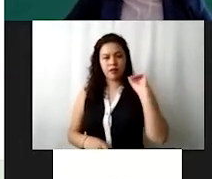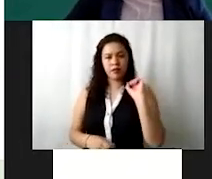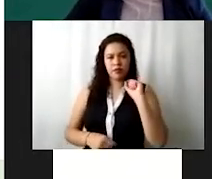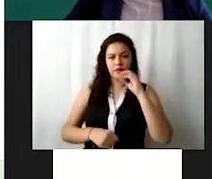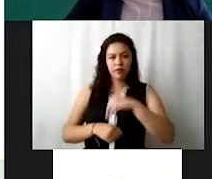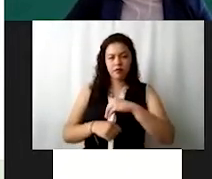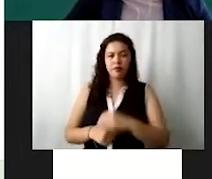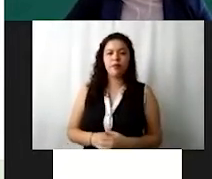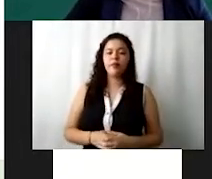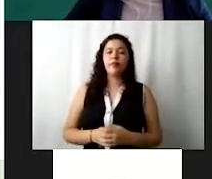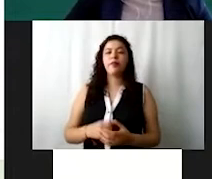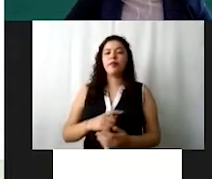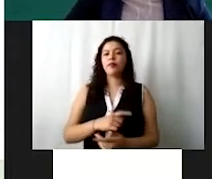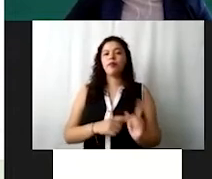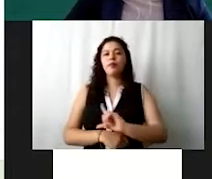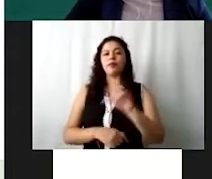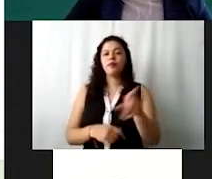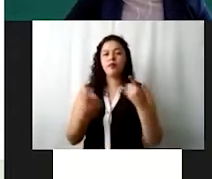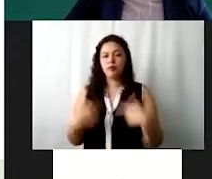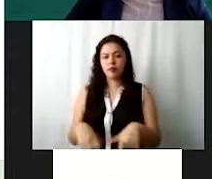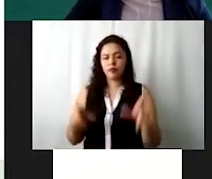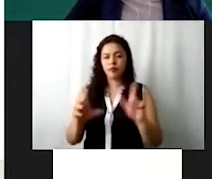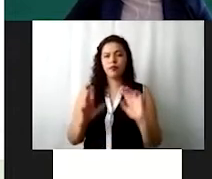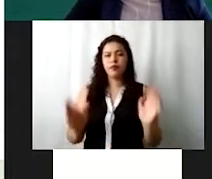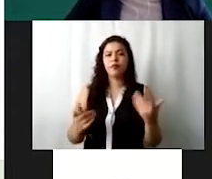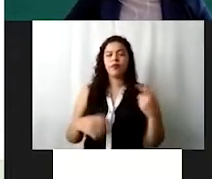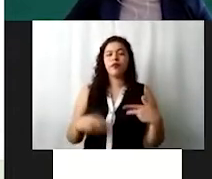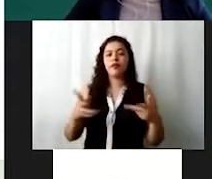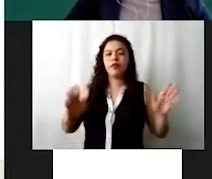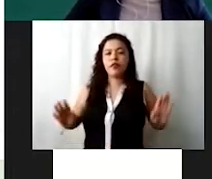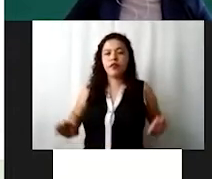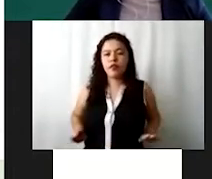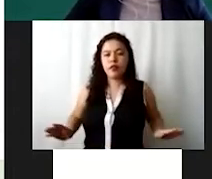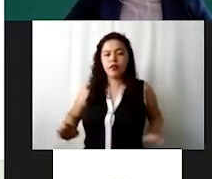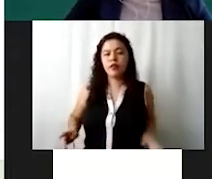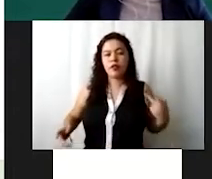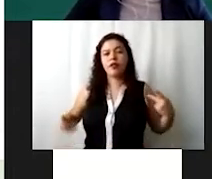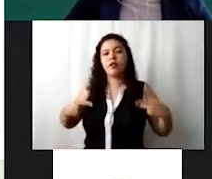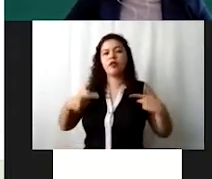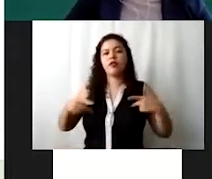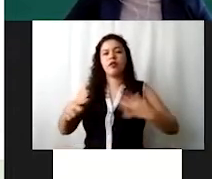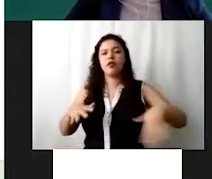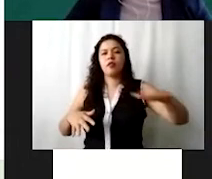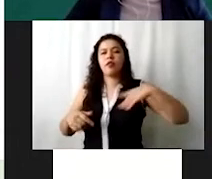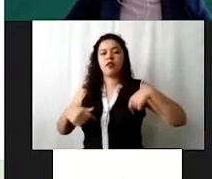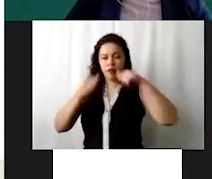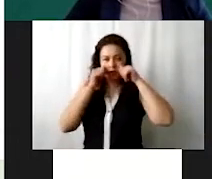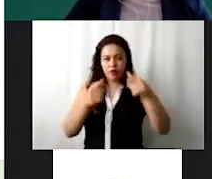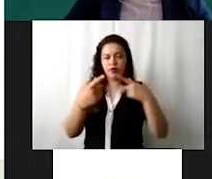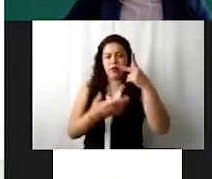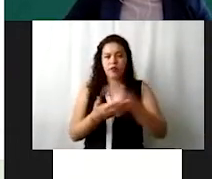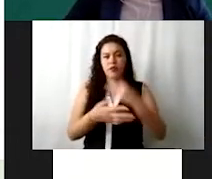Ajá. Me va a abrir otra ventanilla en donde me va a pedir las características de la población que voy a atender en este proyecto en